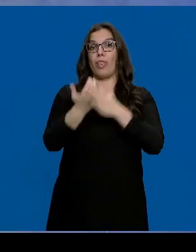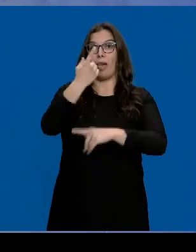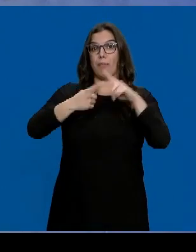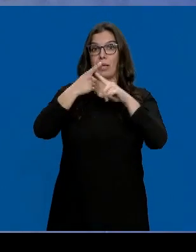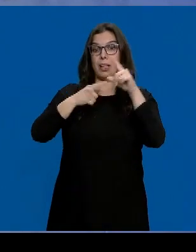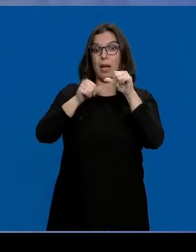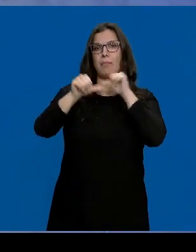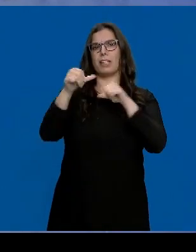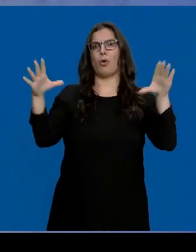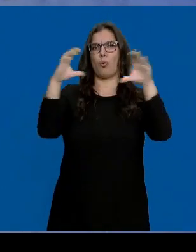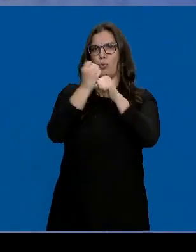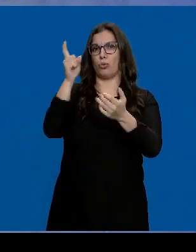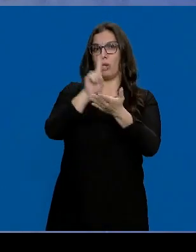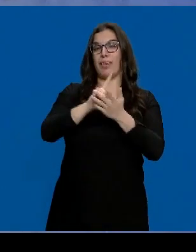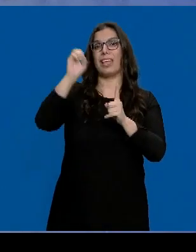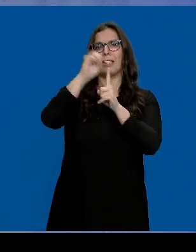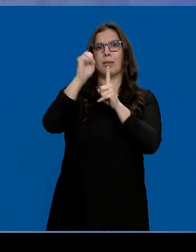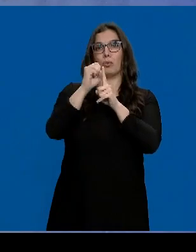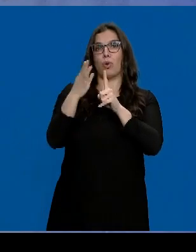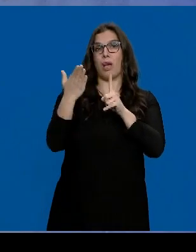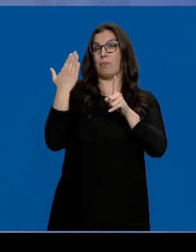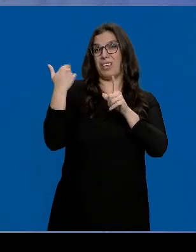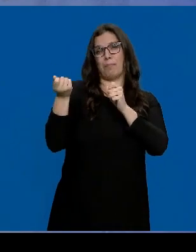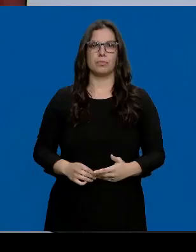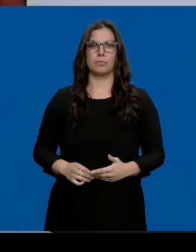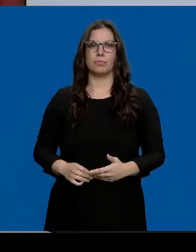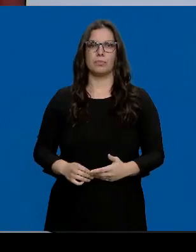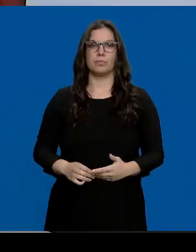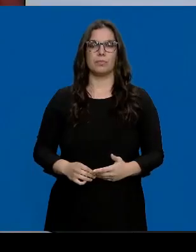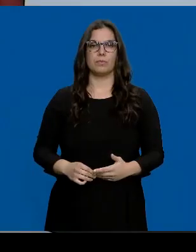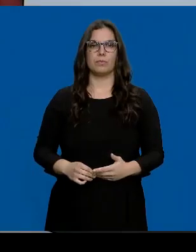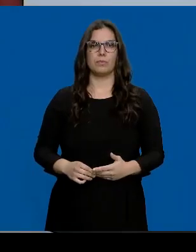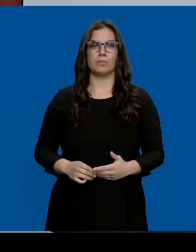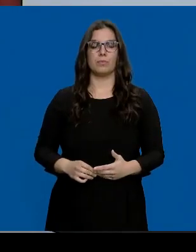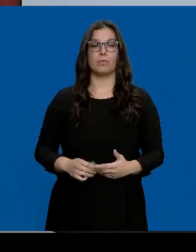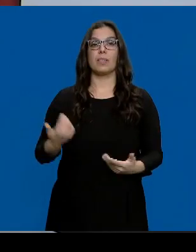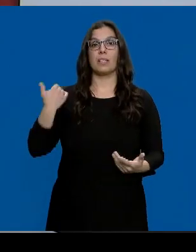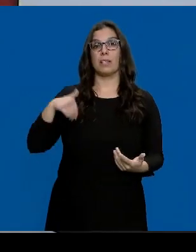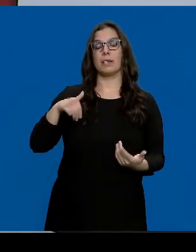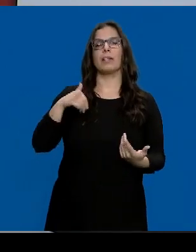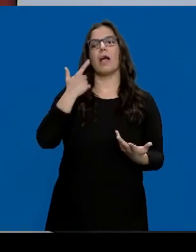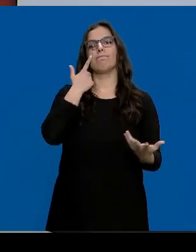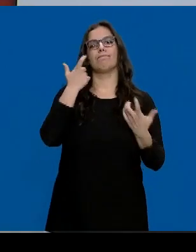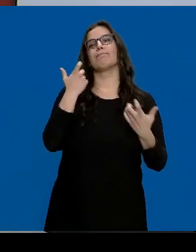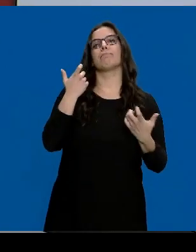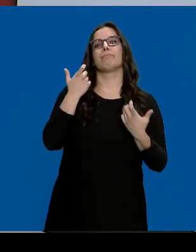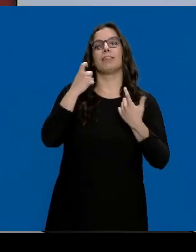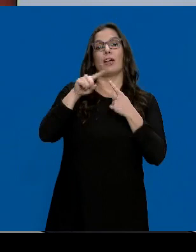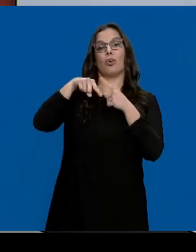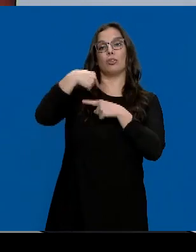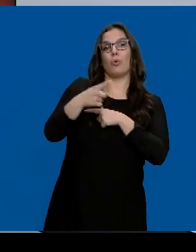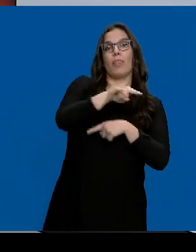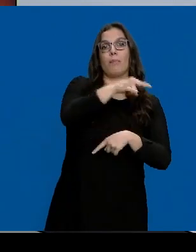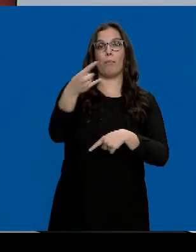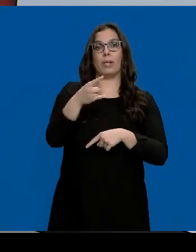volverán a cubrir esos cielos. Las temperaturas serán muy parecidas a las de ayer. Comenzamos a notar ya los efectos del puente. La incidencia del